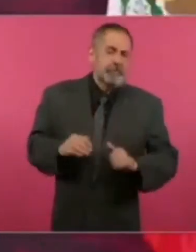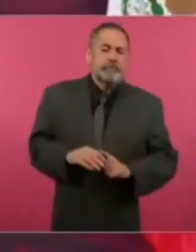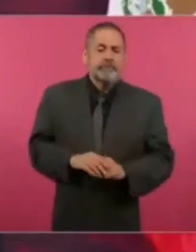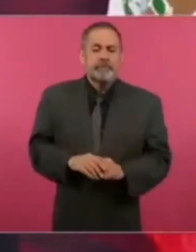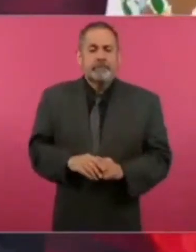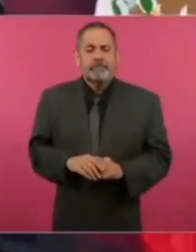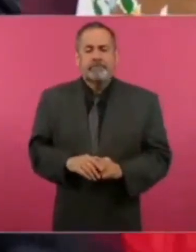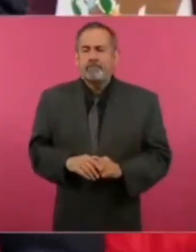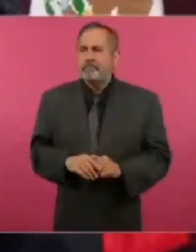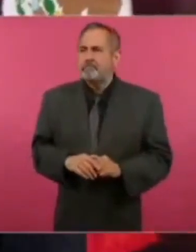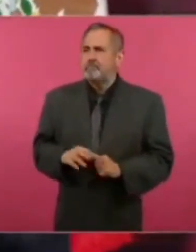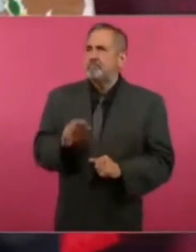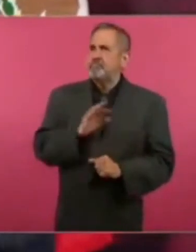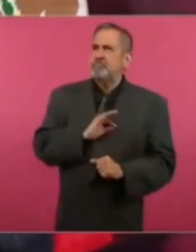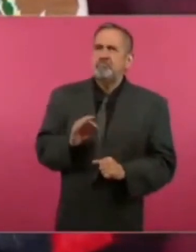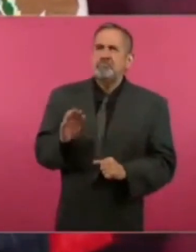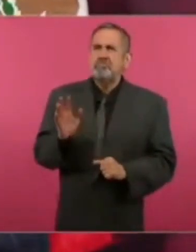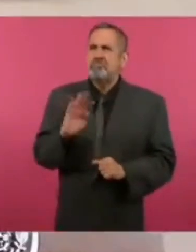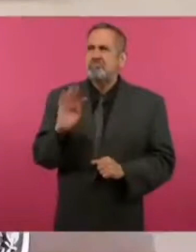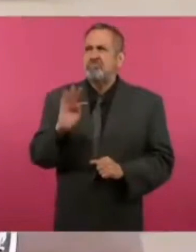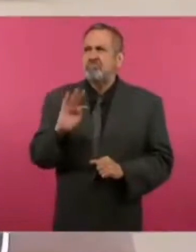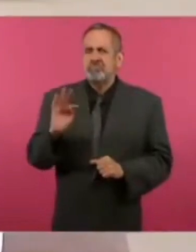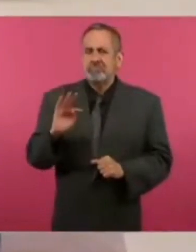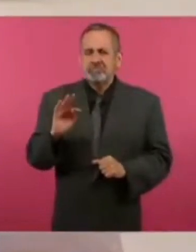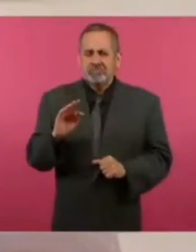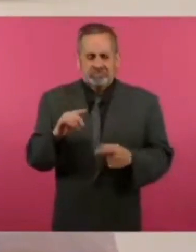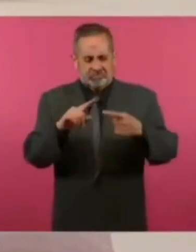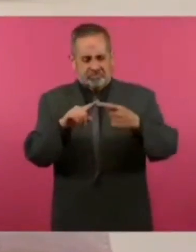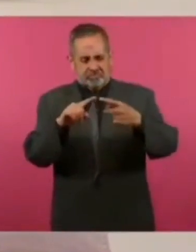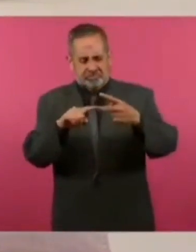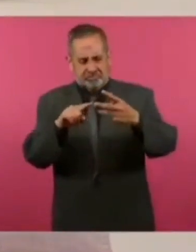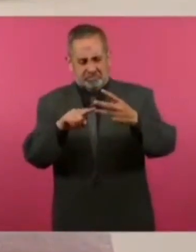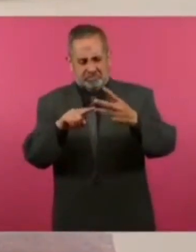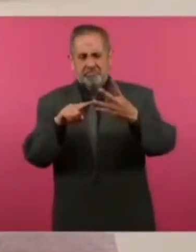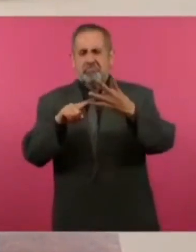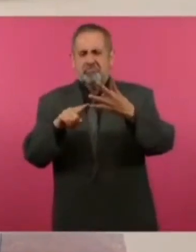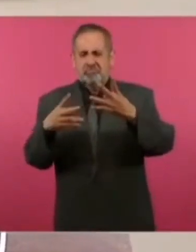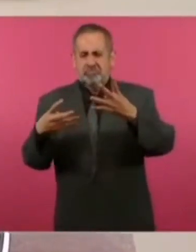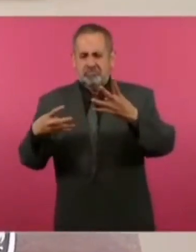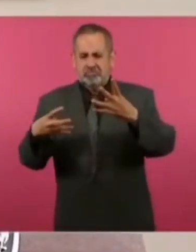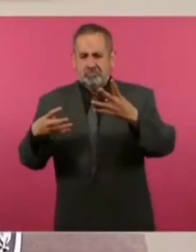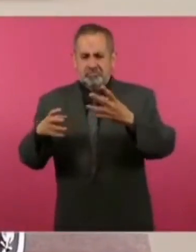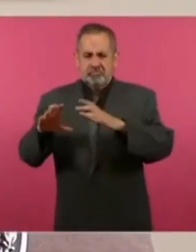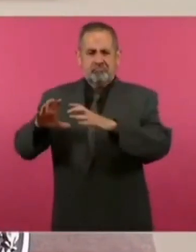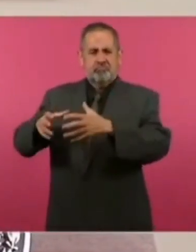Éramos como la cuarta fuerza la electora.